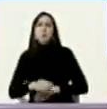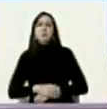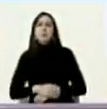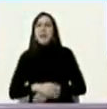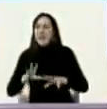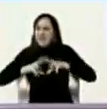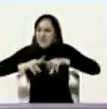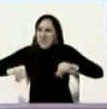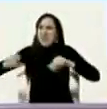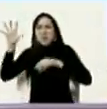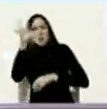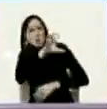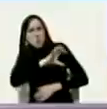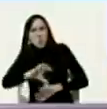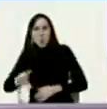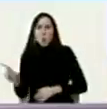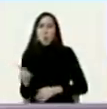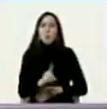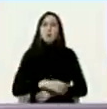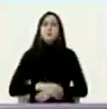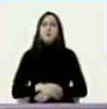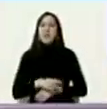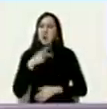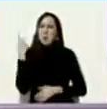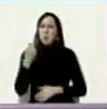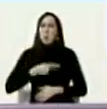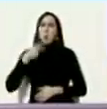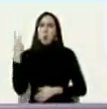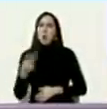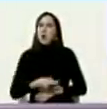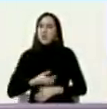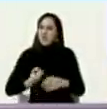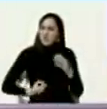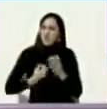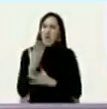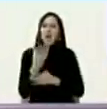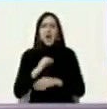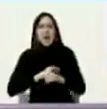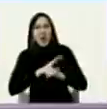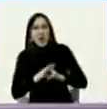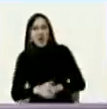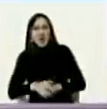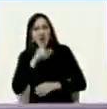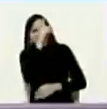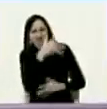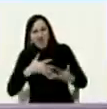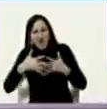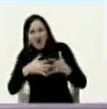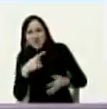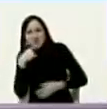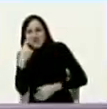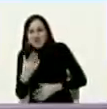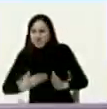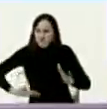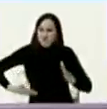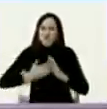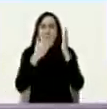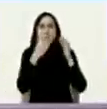geopolítica politiquera por parte de los gobernantes de Estados Unidos contra la gran China